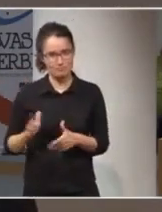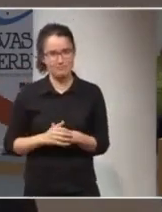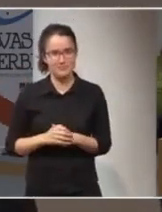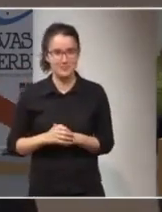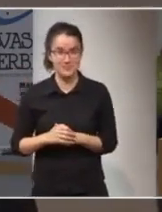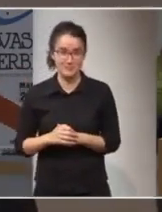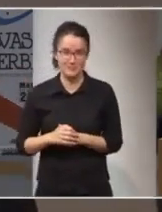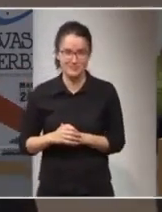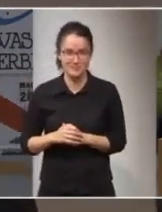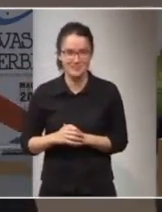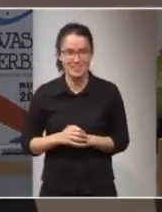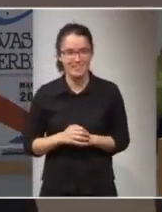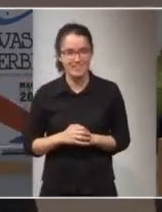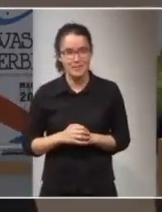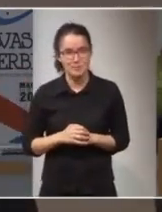Es larga la historia.